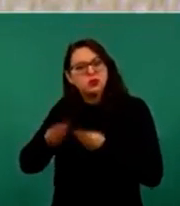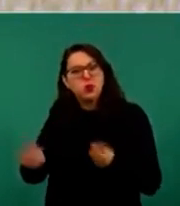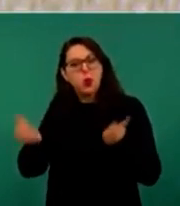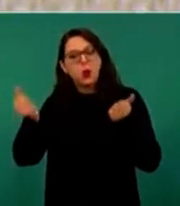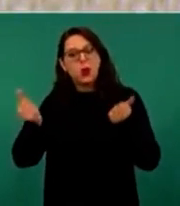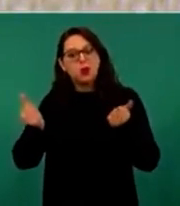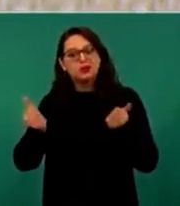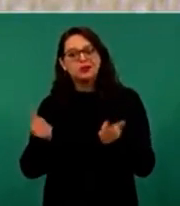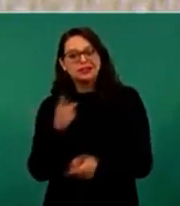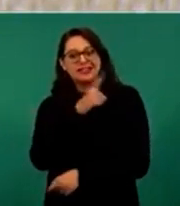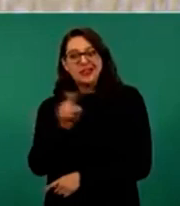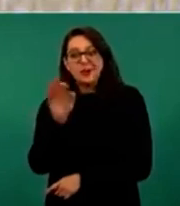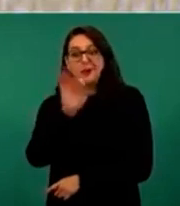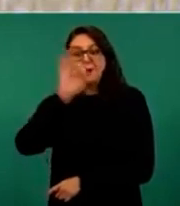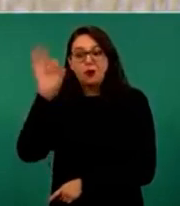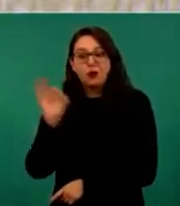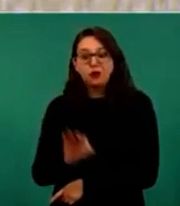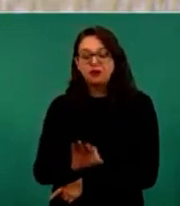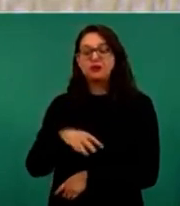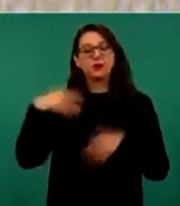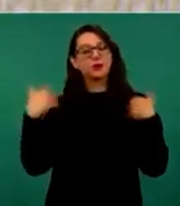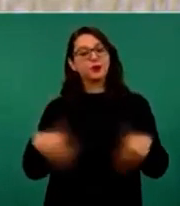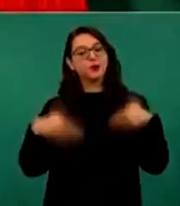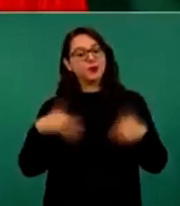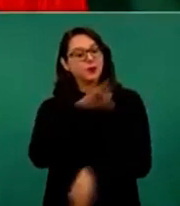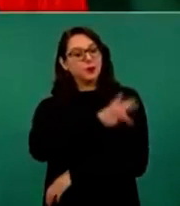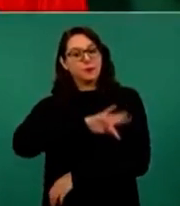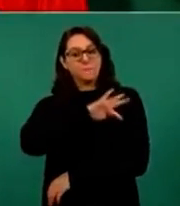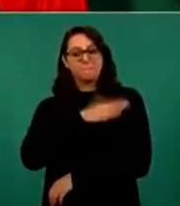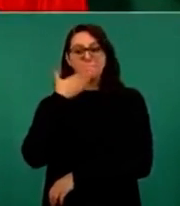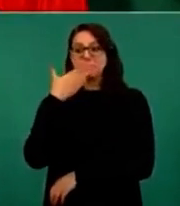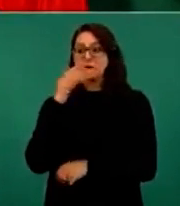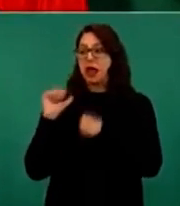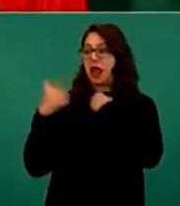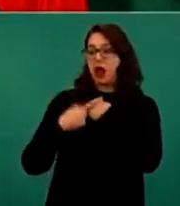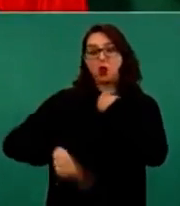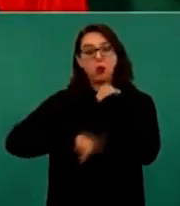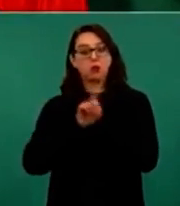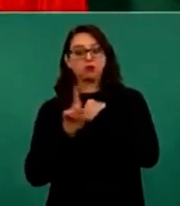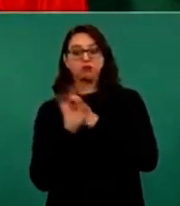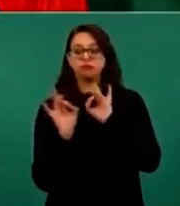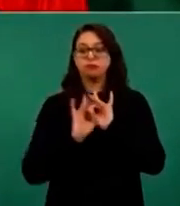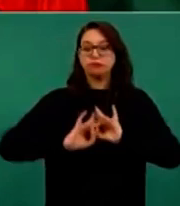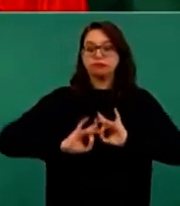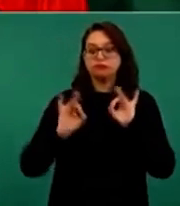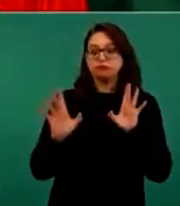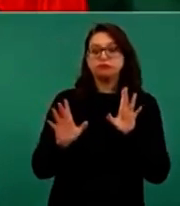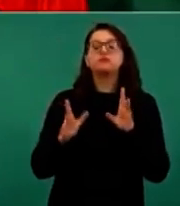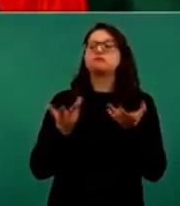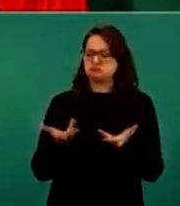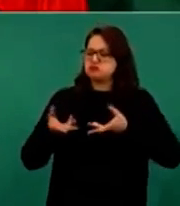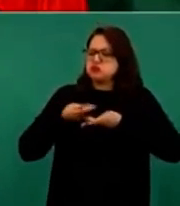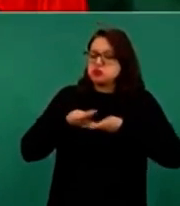si tienen un problema lo están resolviendo al 100 por ciento y en la mayoría de los casos, si no es en tienda, es por vía